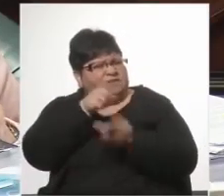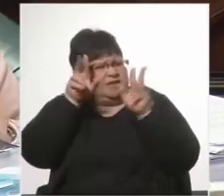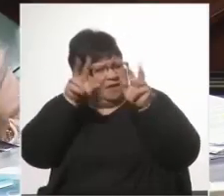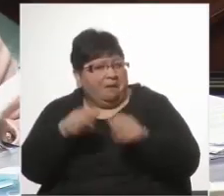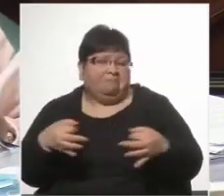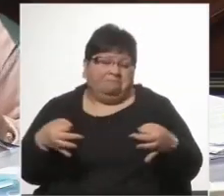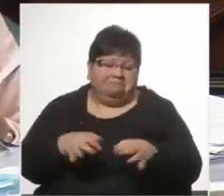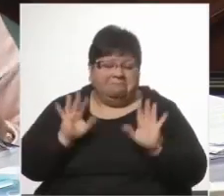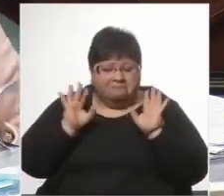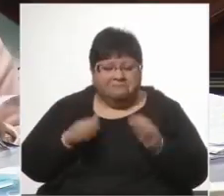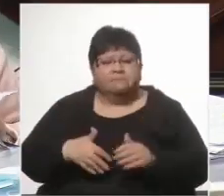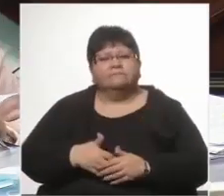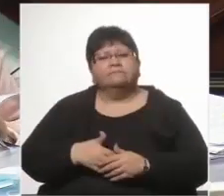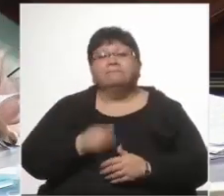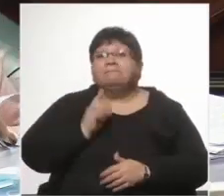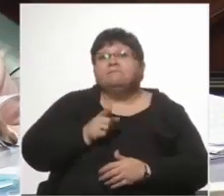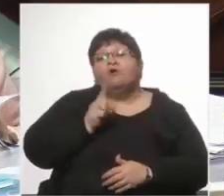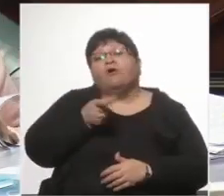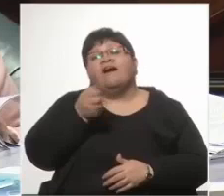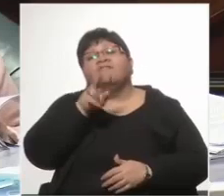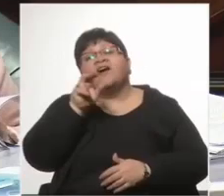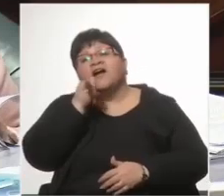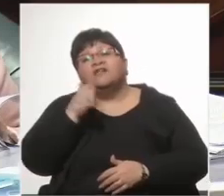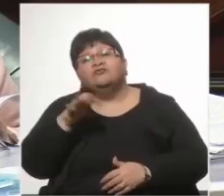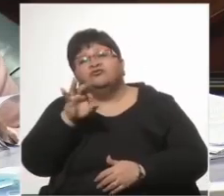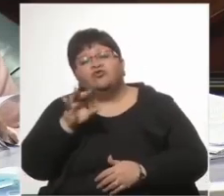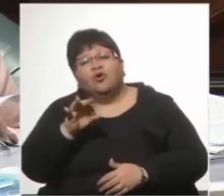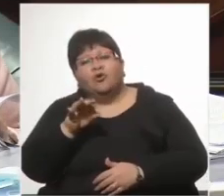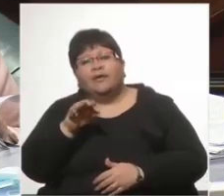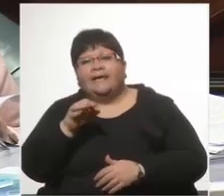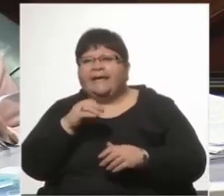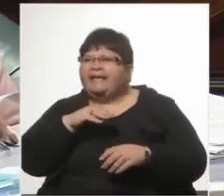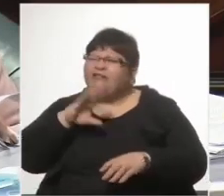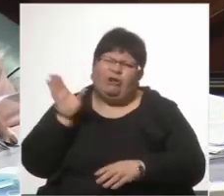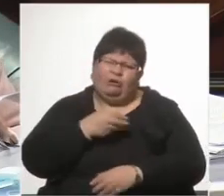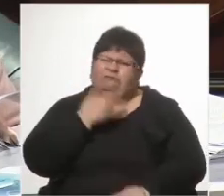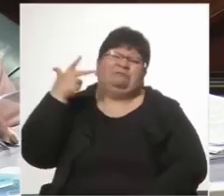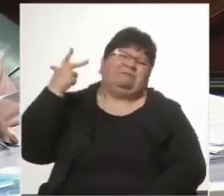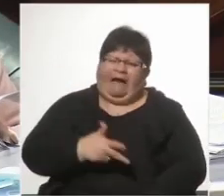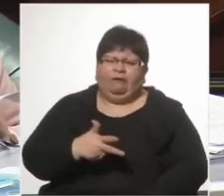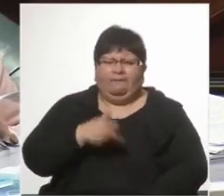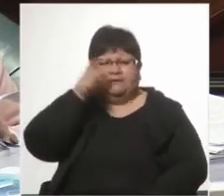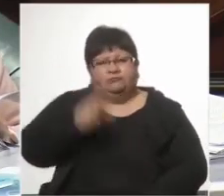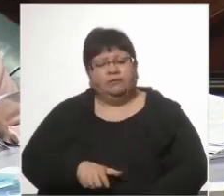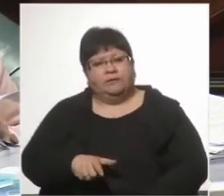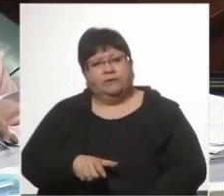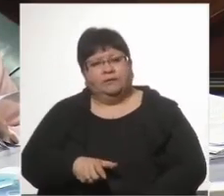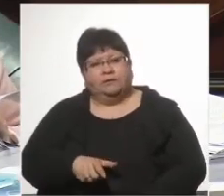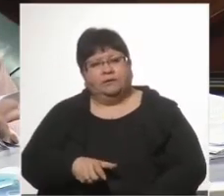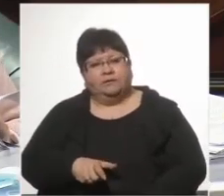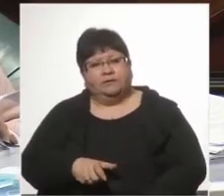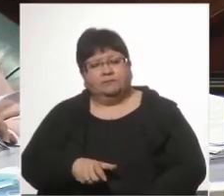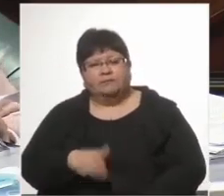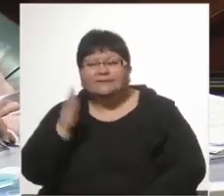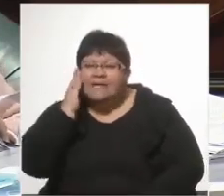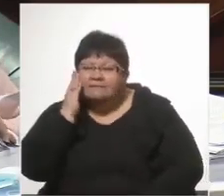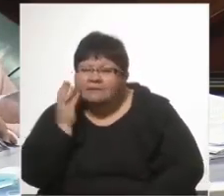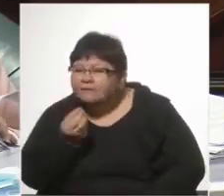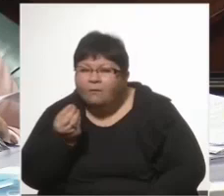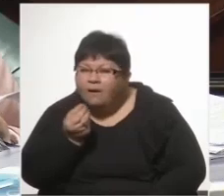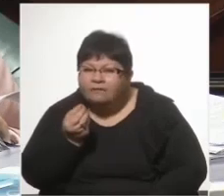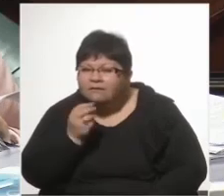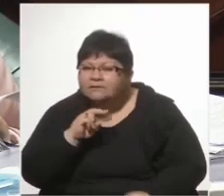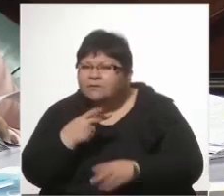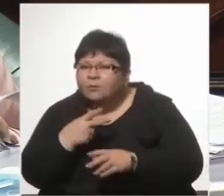perfecto. Pero el propio Gavazo, que todos sabemos lo execrable que es, porque ¿saben cuál fue la segunda